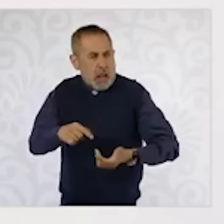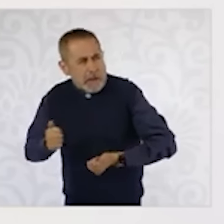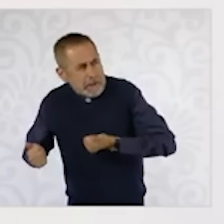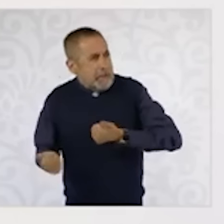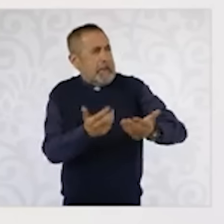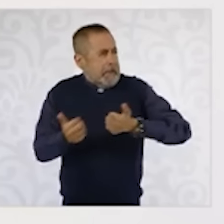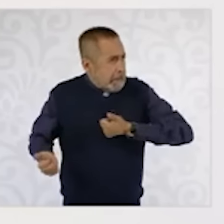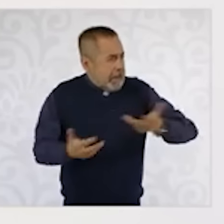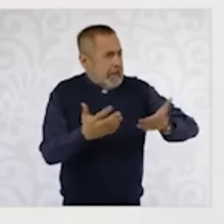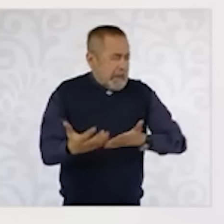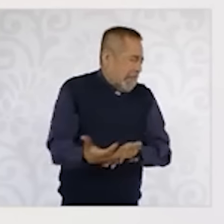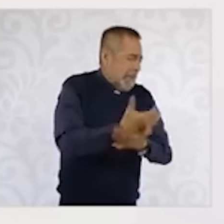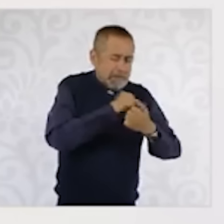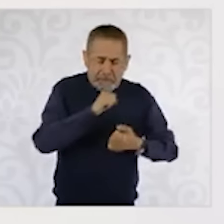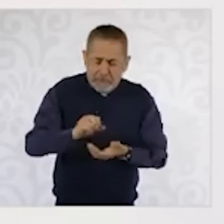Además de todo,